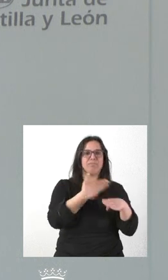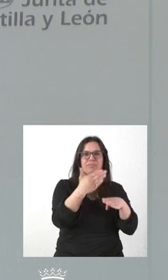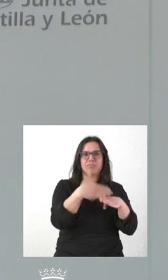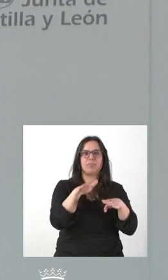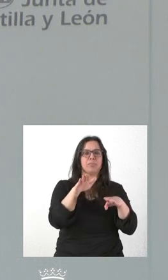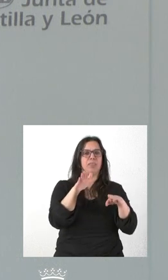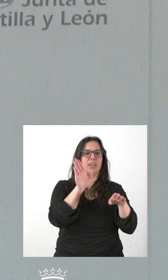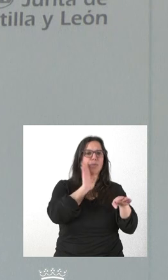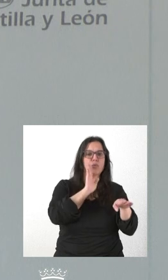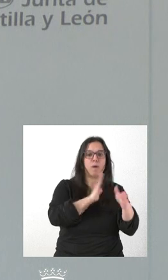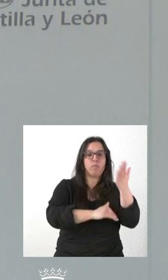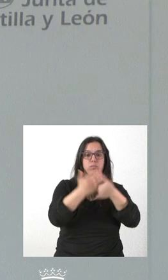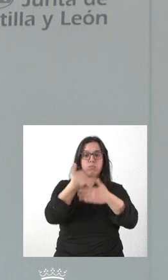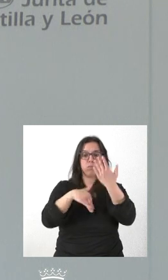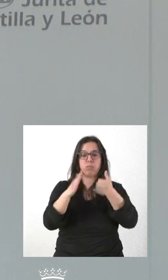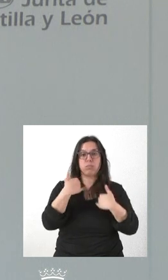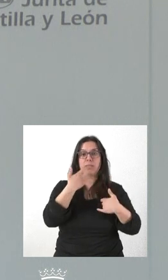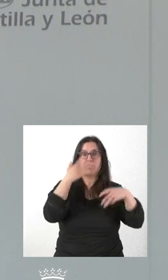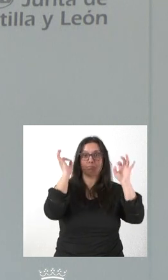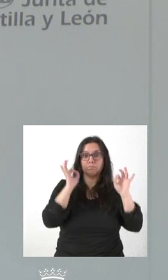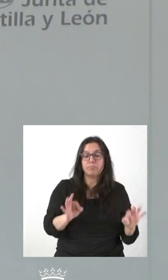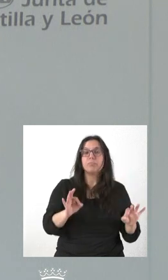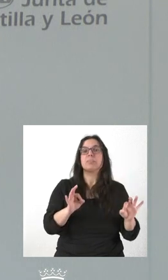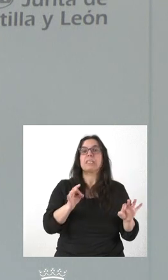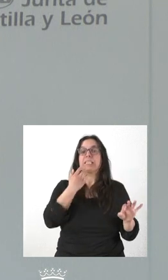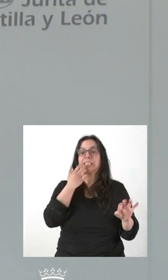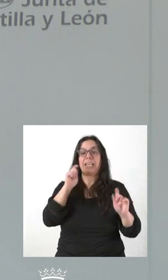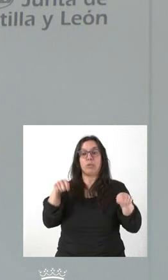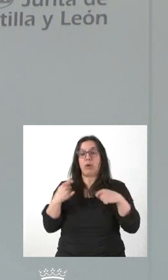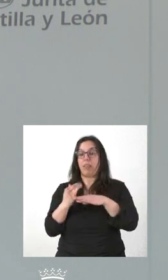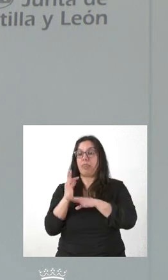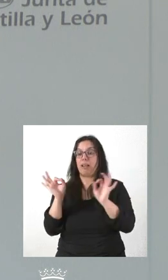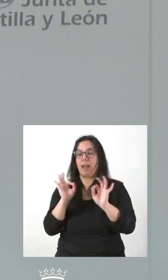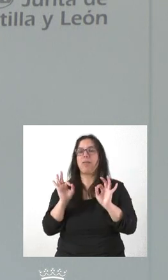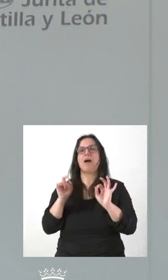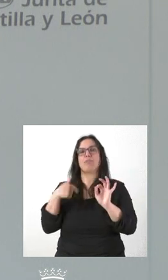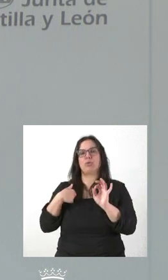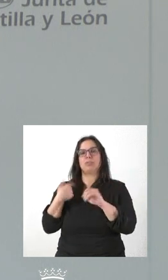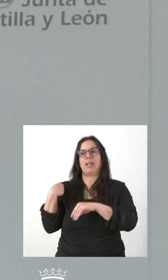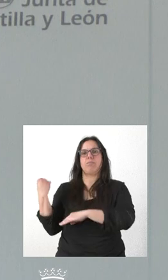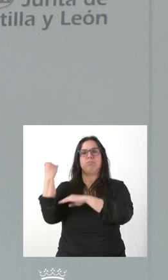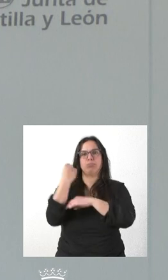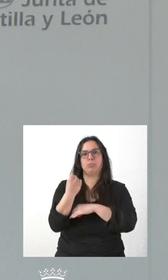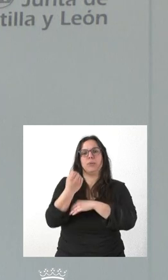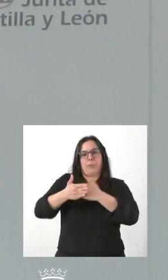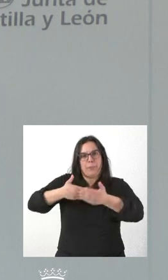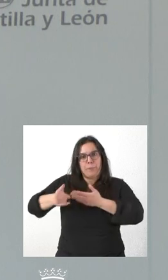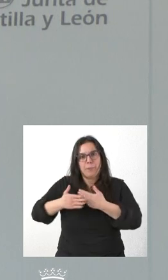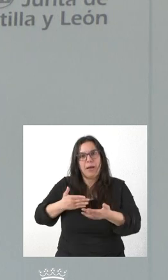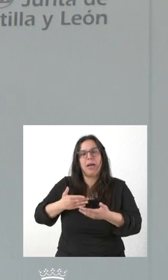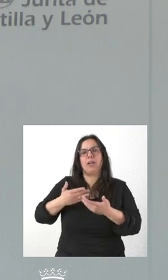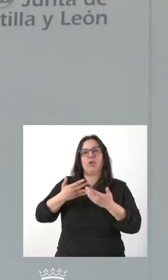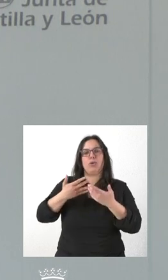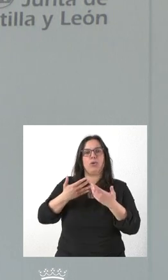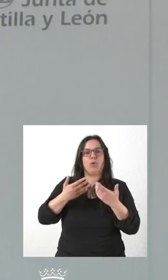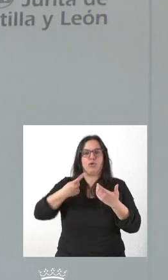la naturaleza, pues comenzaría, si no hubiera habido y de donde no lo haya habido una regeneración natural, pues una regeneración mediante una repoblación artificial a